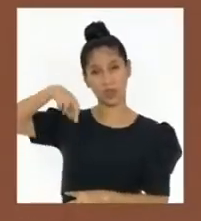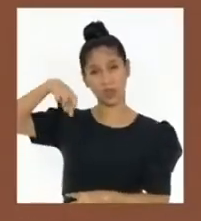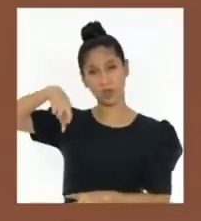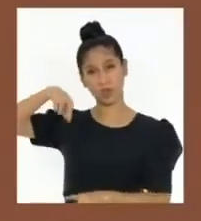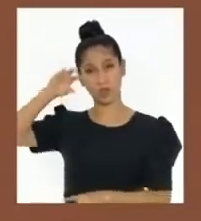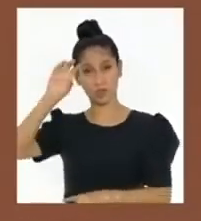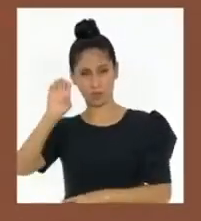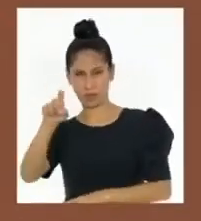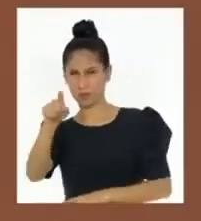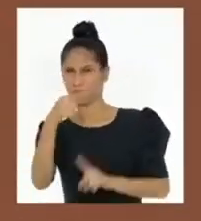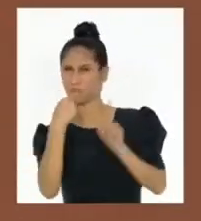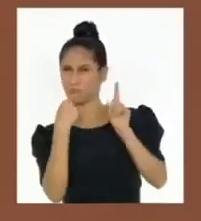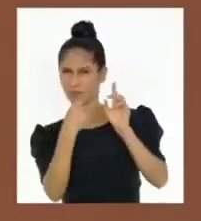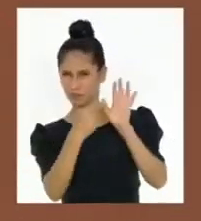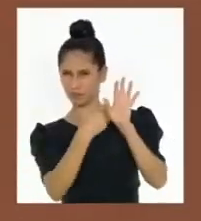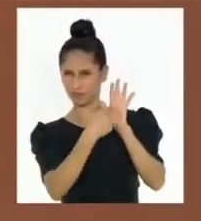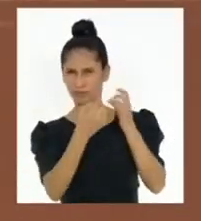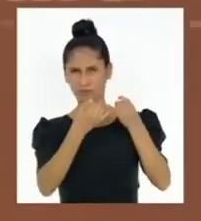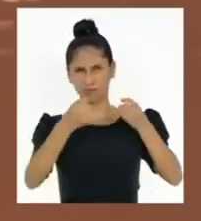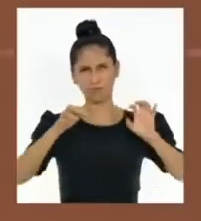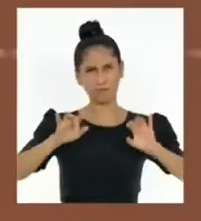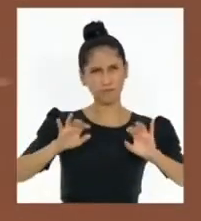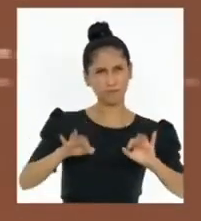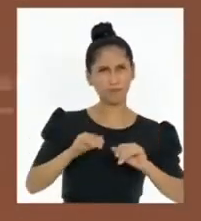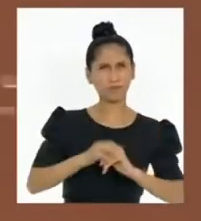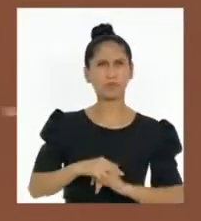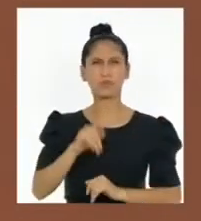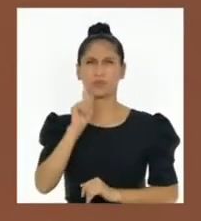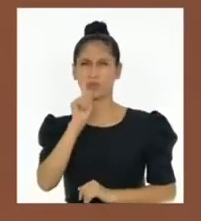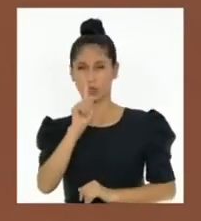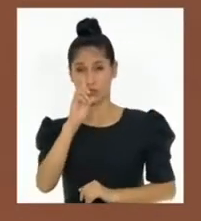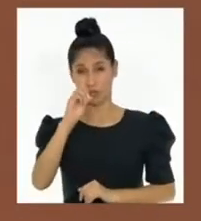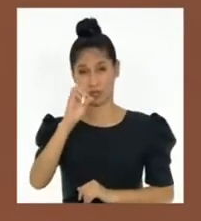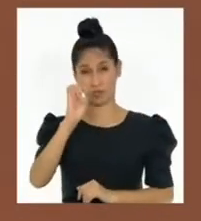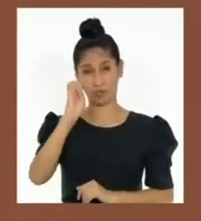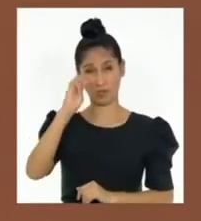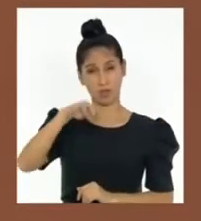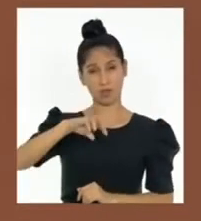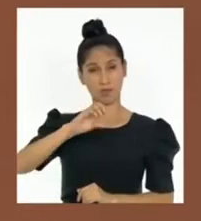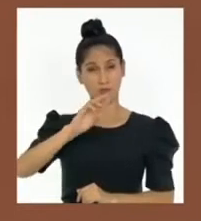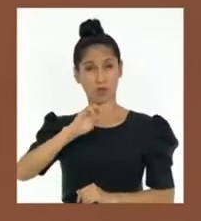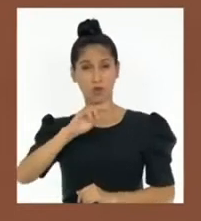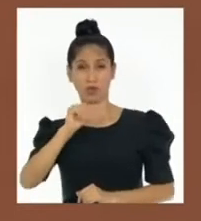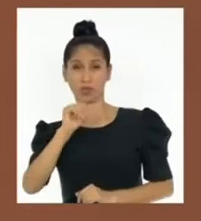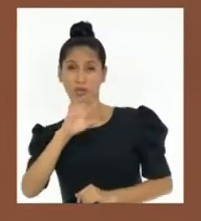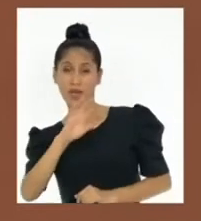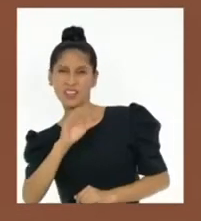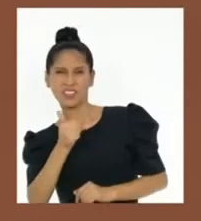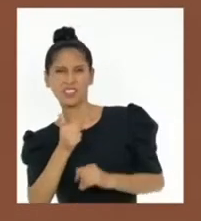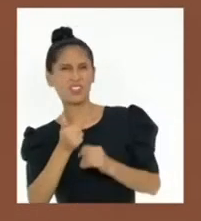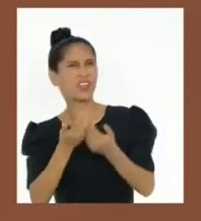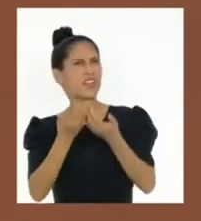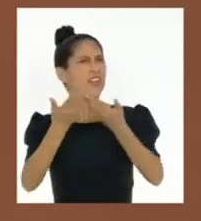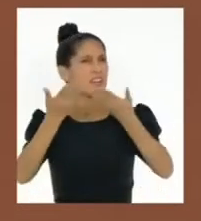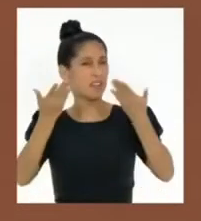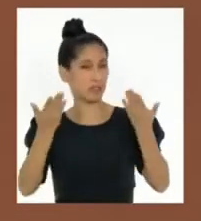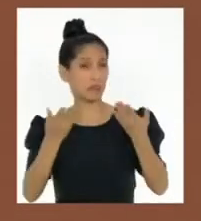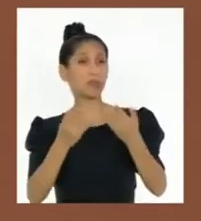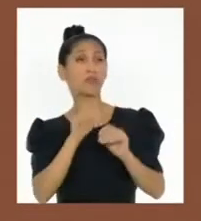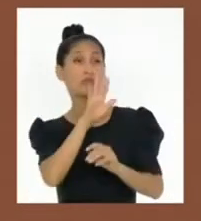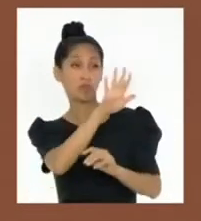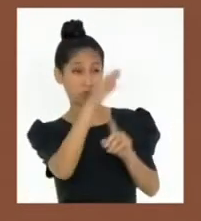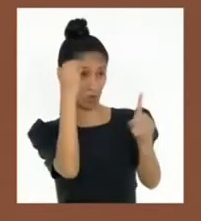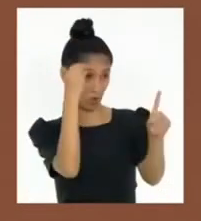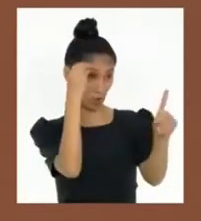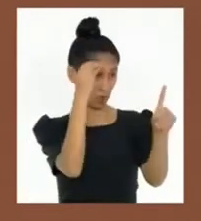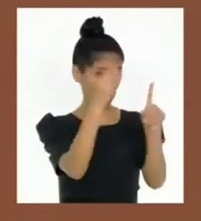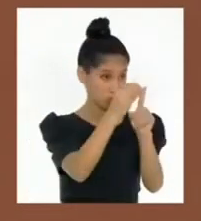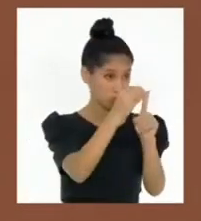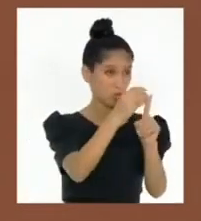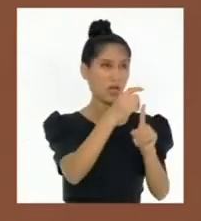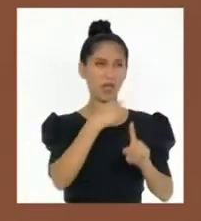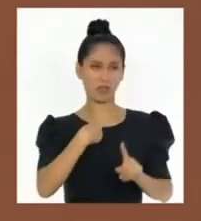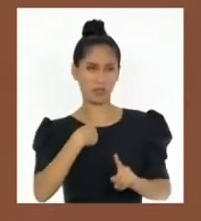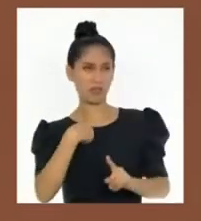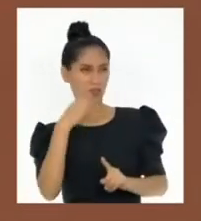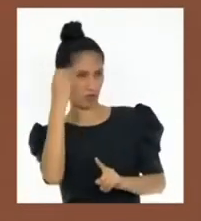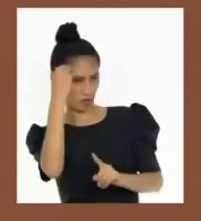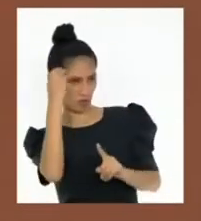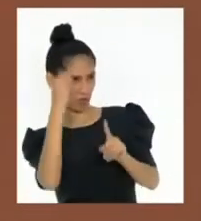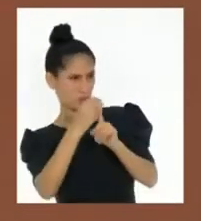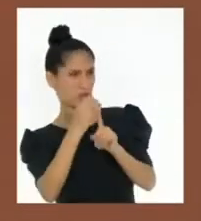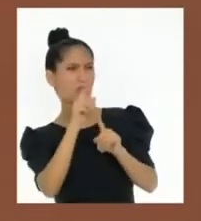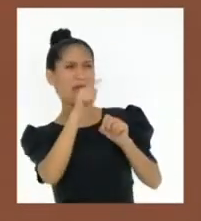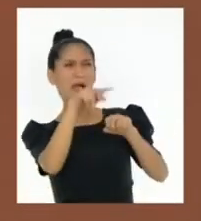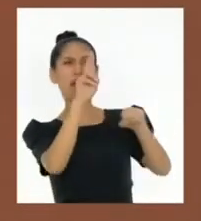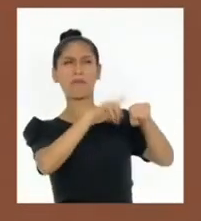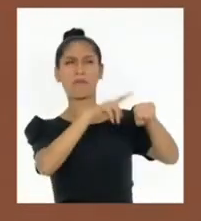¡Ojo! Una democracia no es una comunidad donde todos debamos estar de acuerdo. Una democracia permite la discrepancia y la